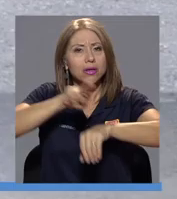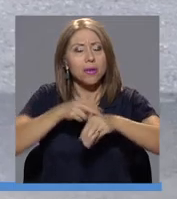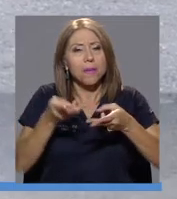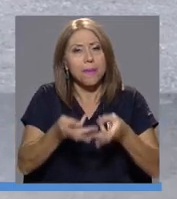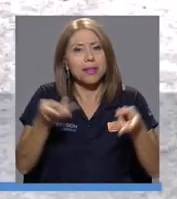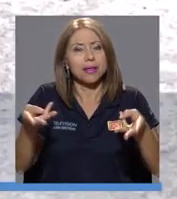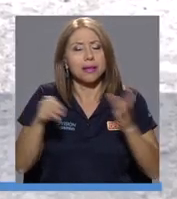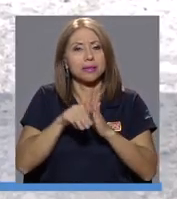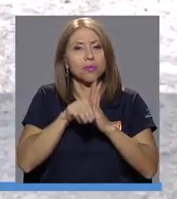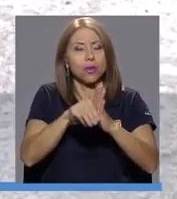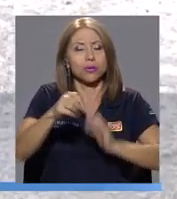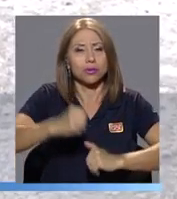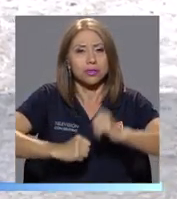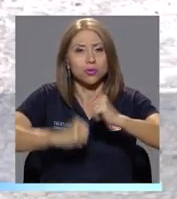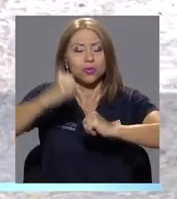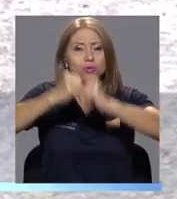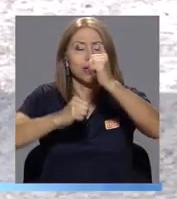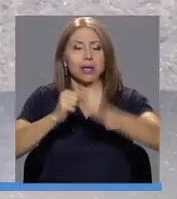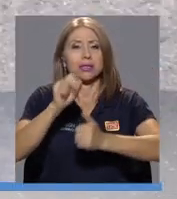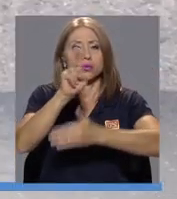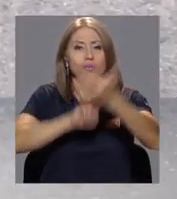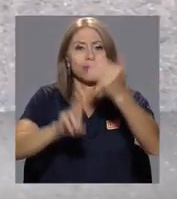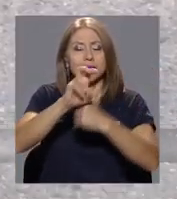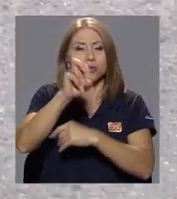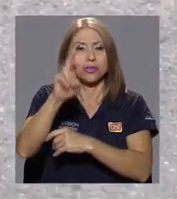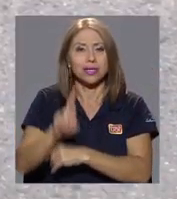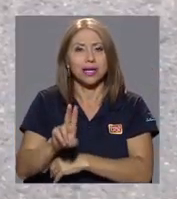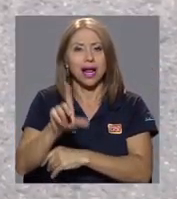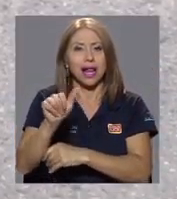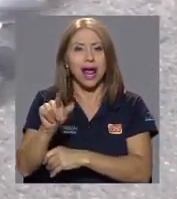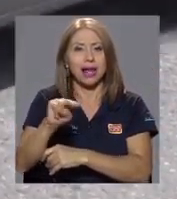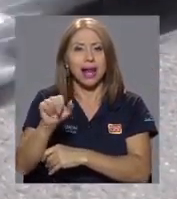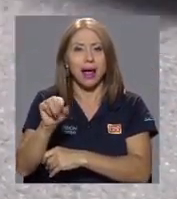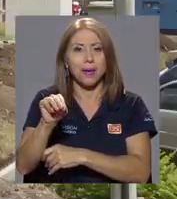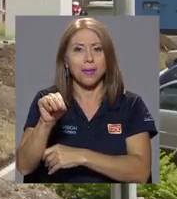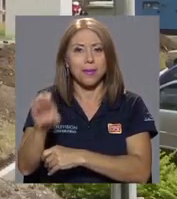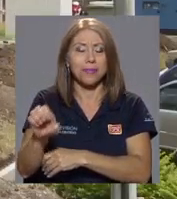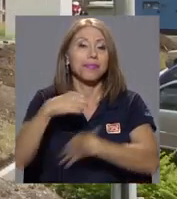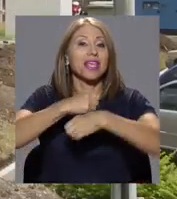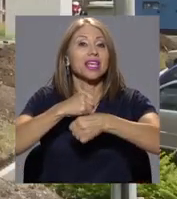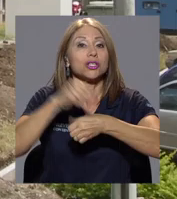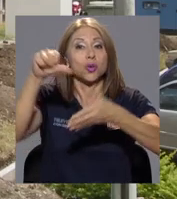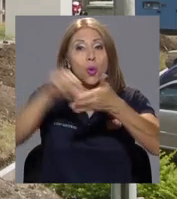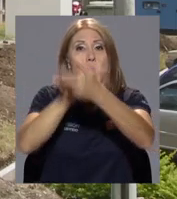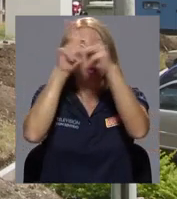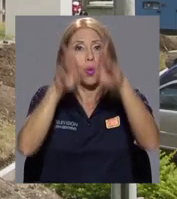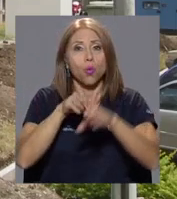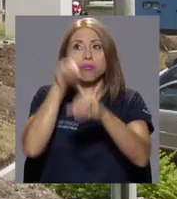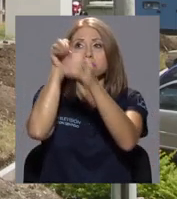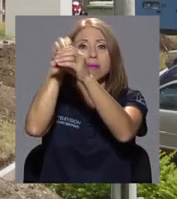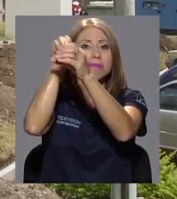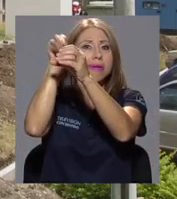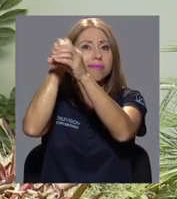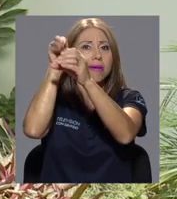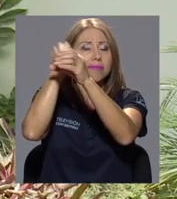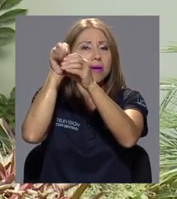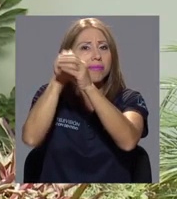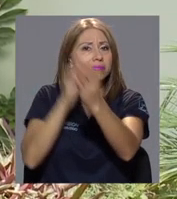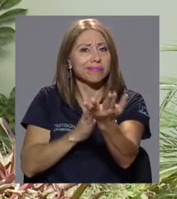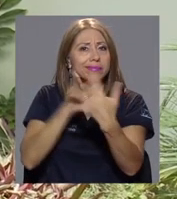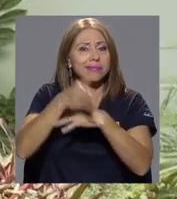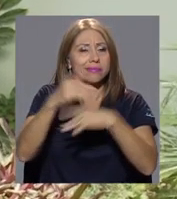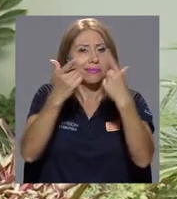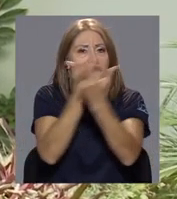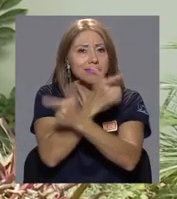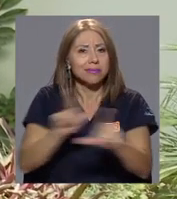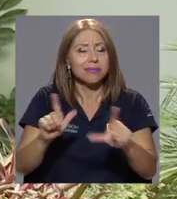Materiales y Modelos Estructurales de la Universidad de Costa Rica, la ANAME, desarrolló un portal interactivo de acceso libre a la información, con